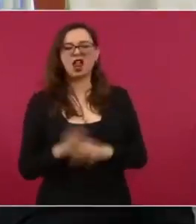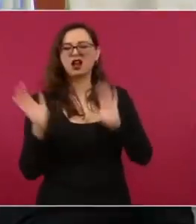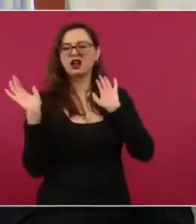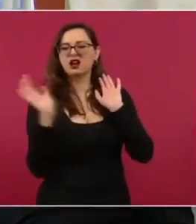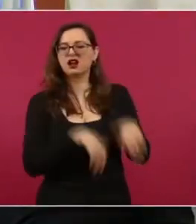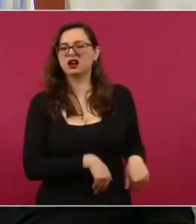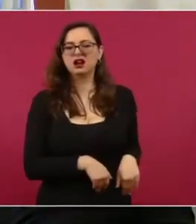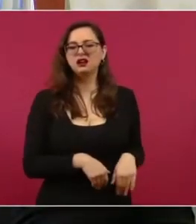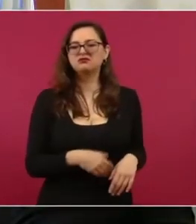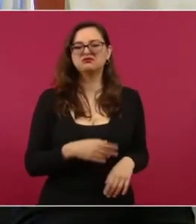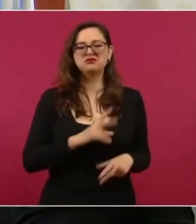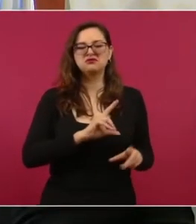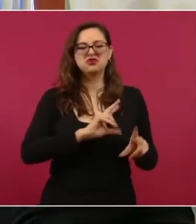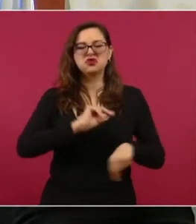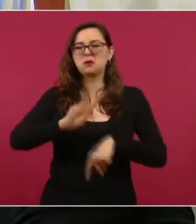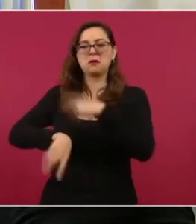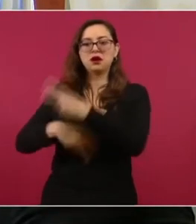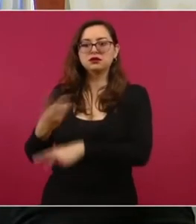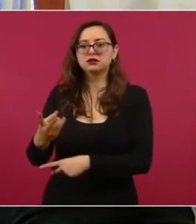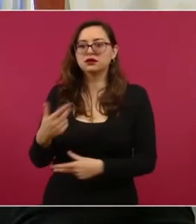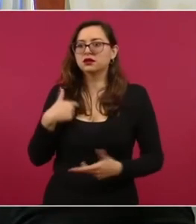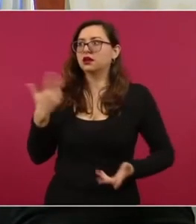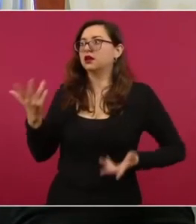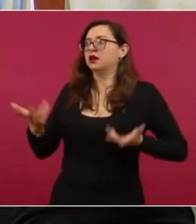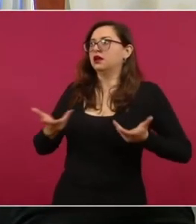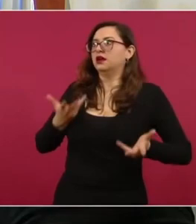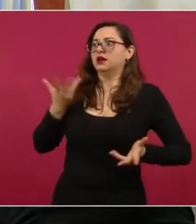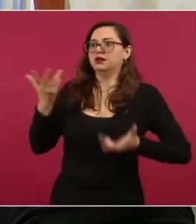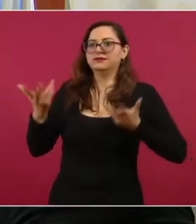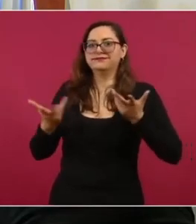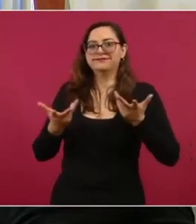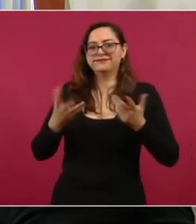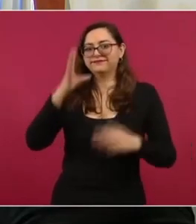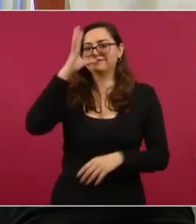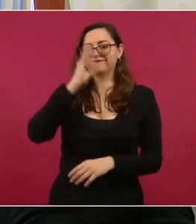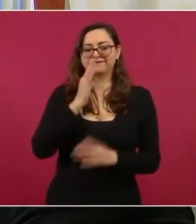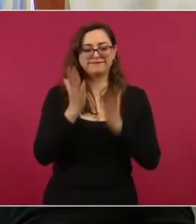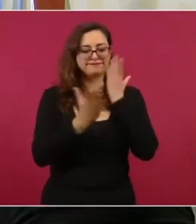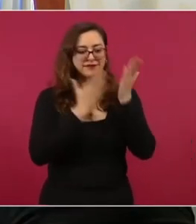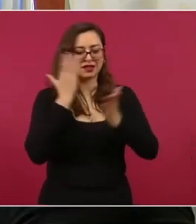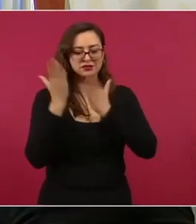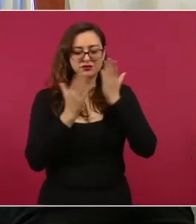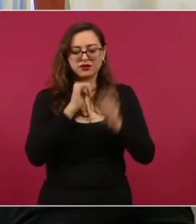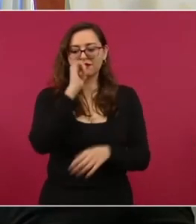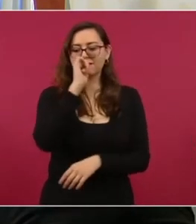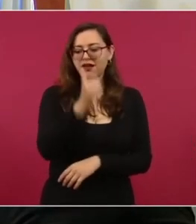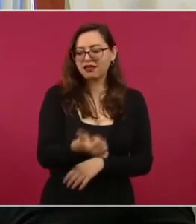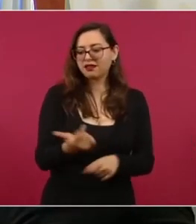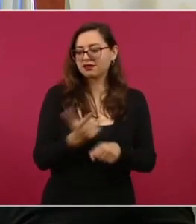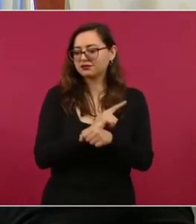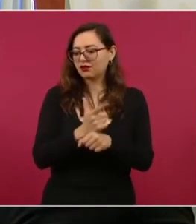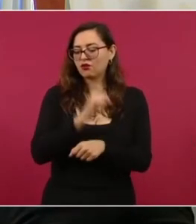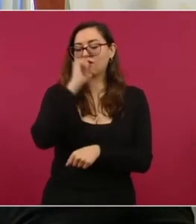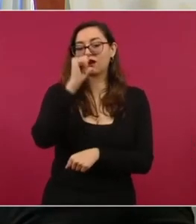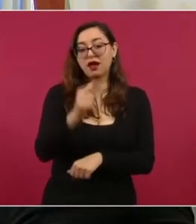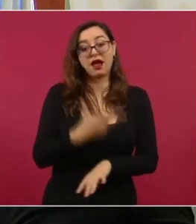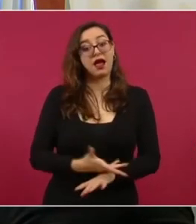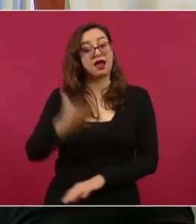esperanza y luego no saben ni qué hacer porque no estudiaron. Y eso no pasaba en la universidad autónoma y hoy sí pasa.